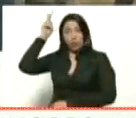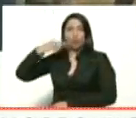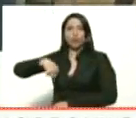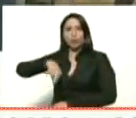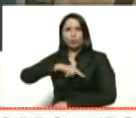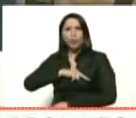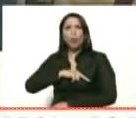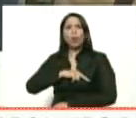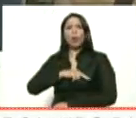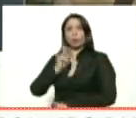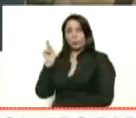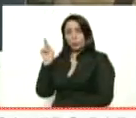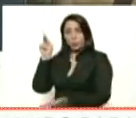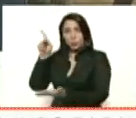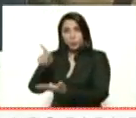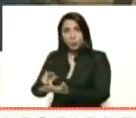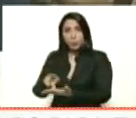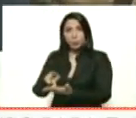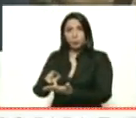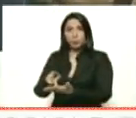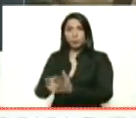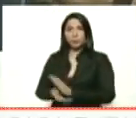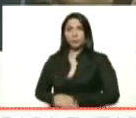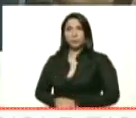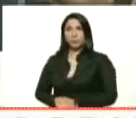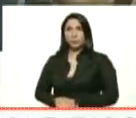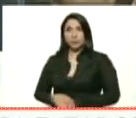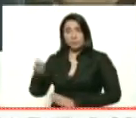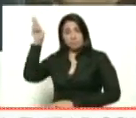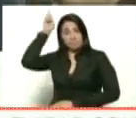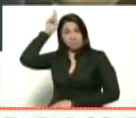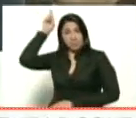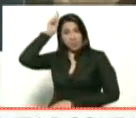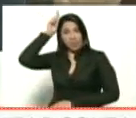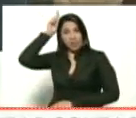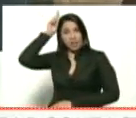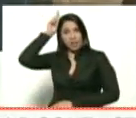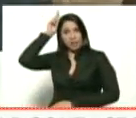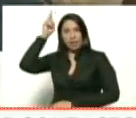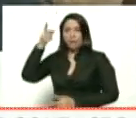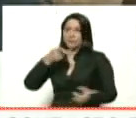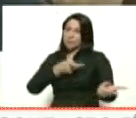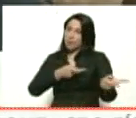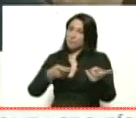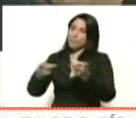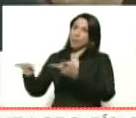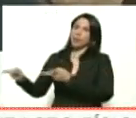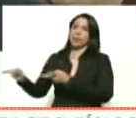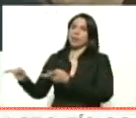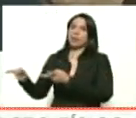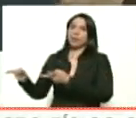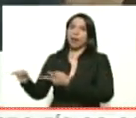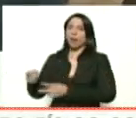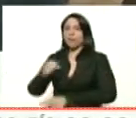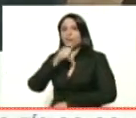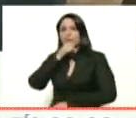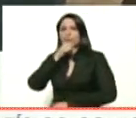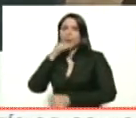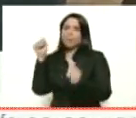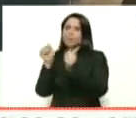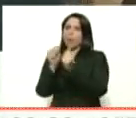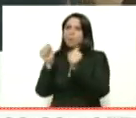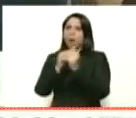a asistir a la ceremonia indígena Pemona de bienvenida a la abuela Cueca,